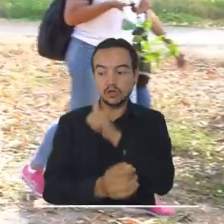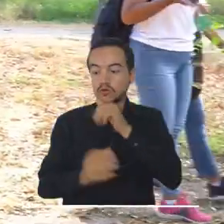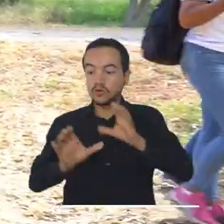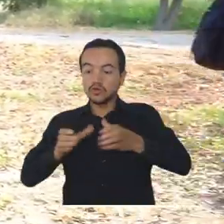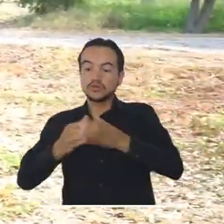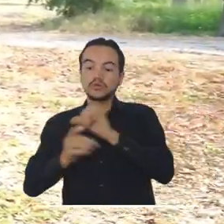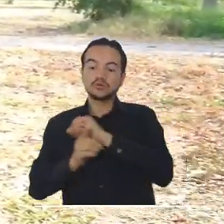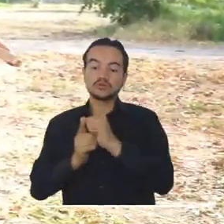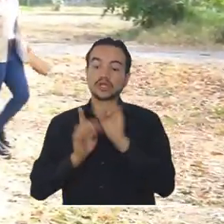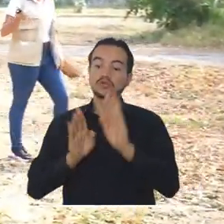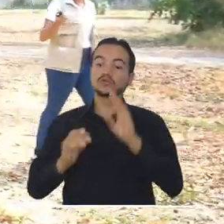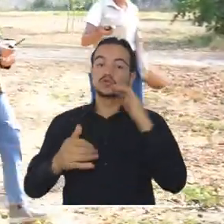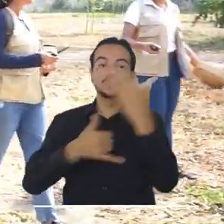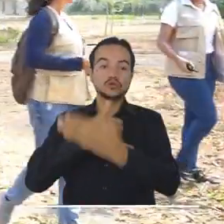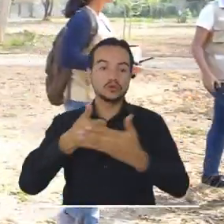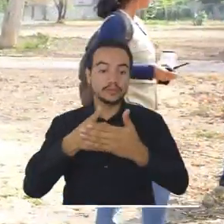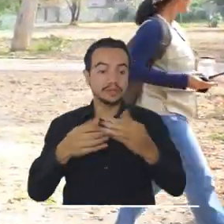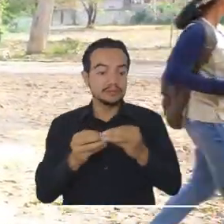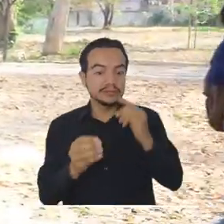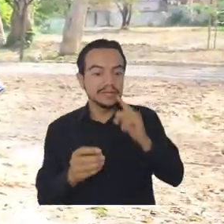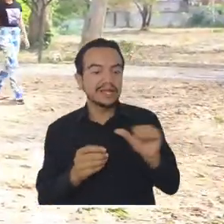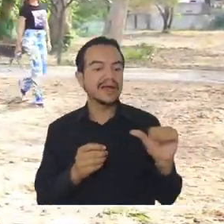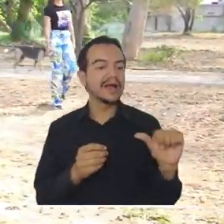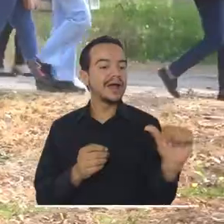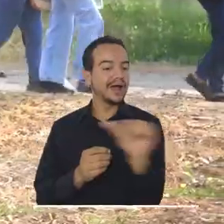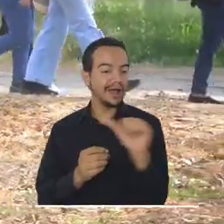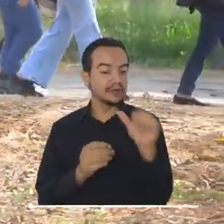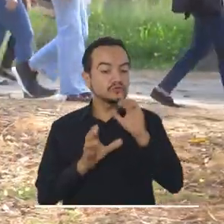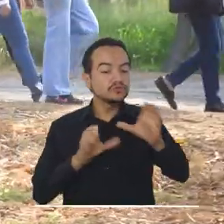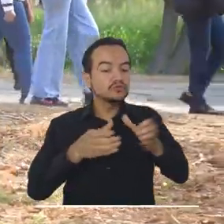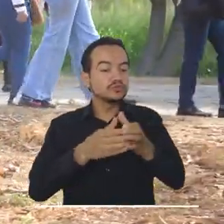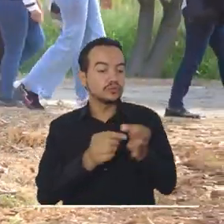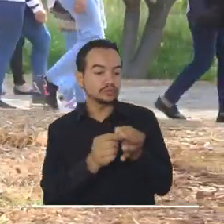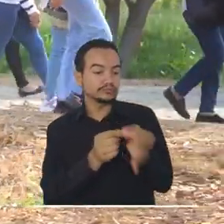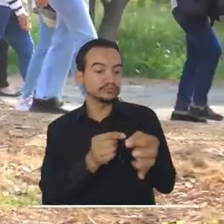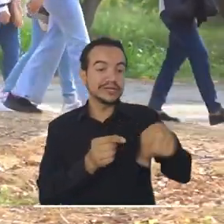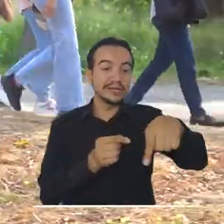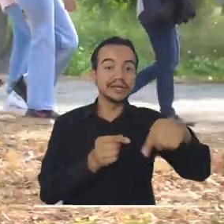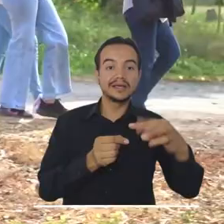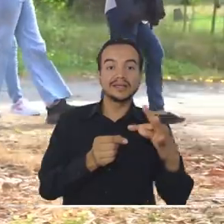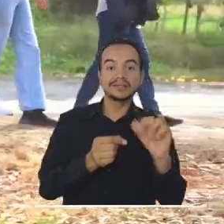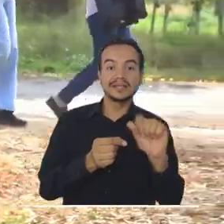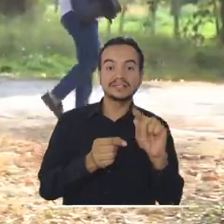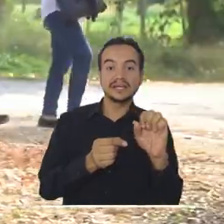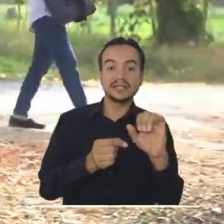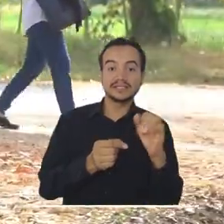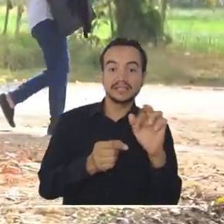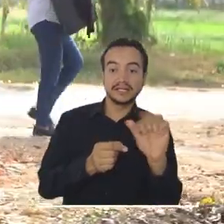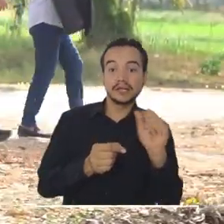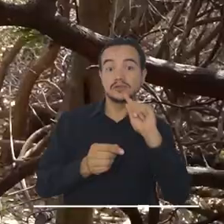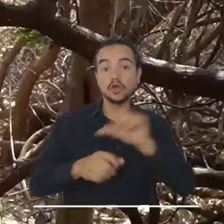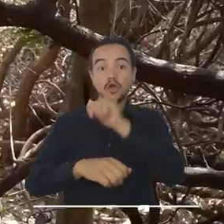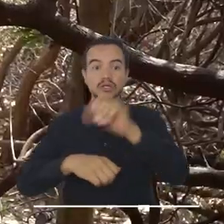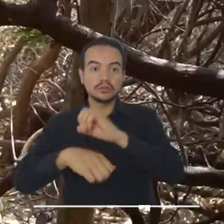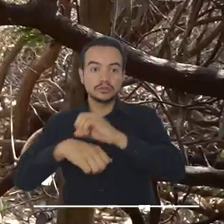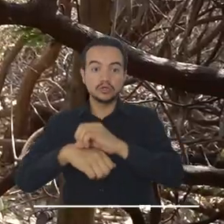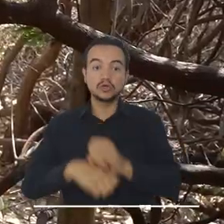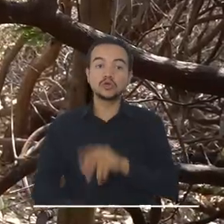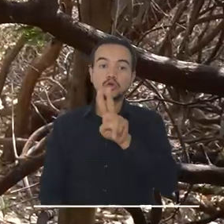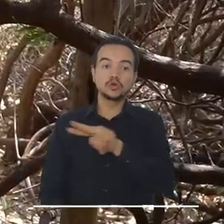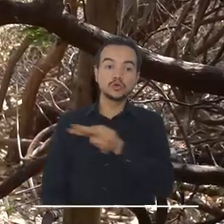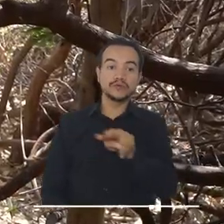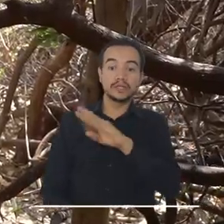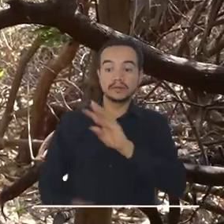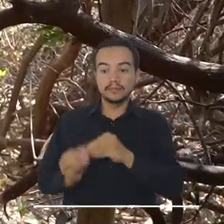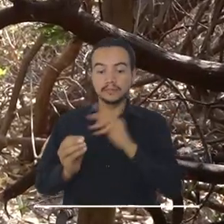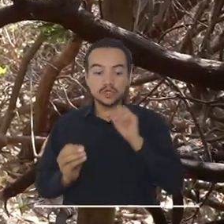la Asociación de Mujeres Resilientes de Tazajera Cultivando Vidas y la ONG Cruz Verde Ambiental, así como jóvenes del Instituto